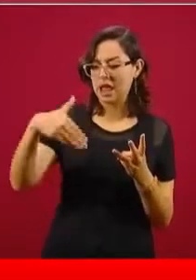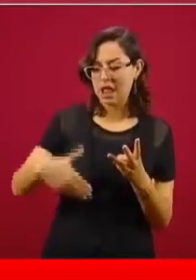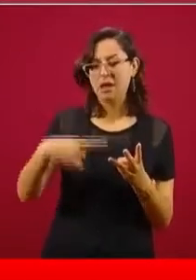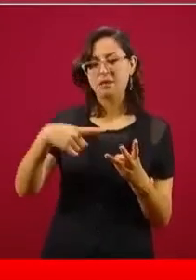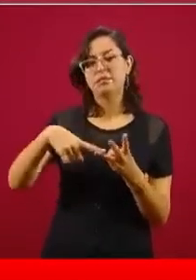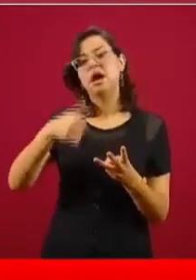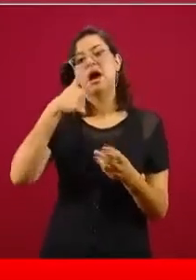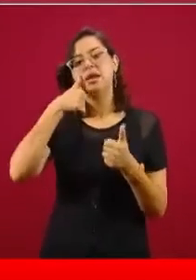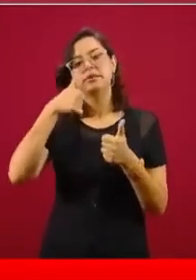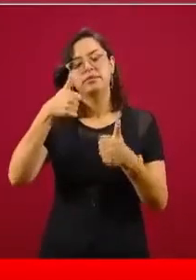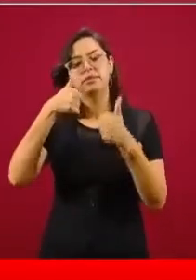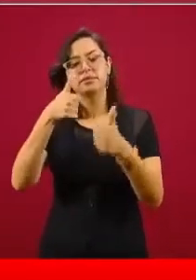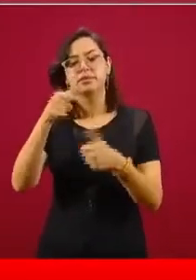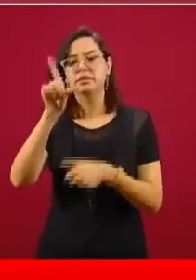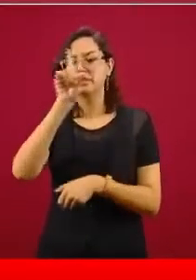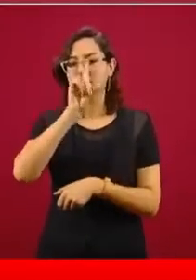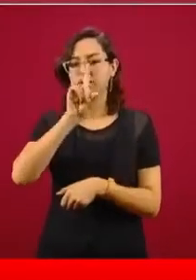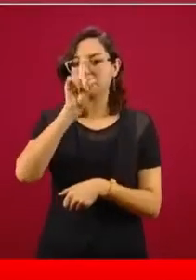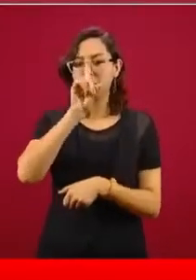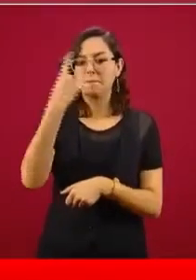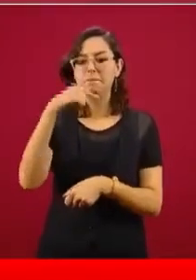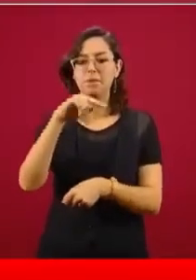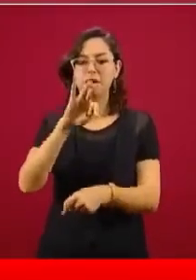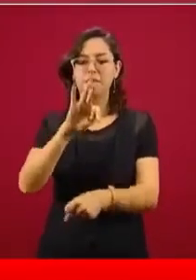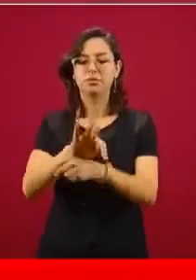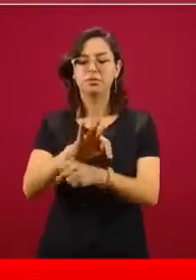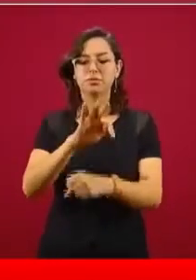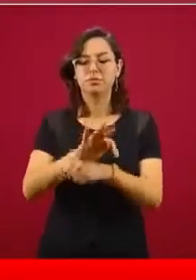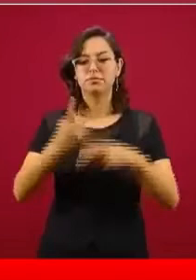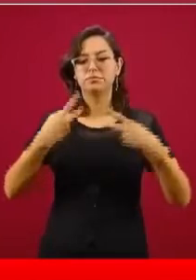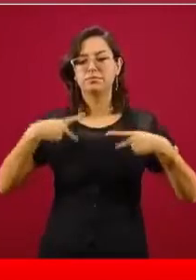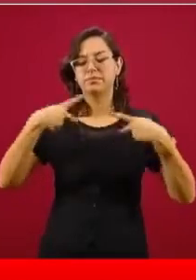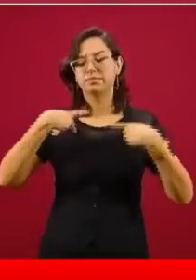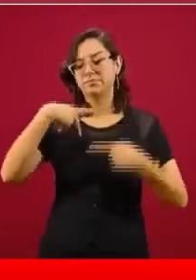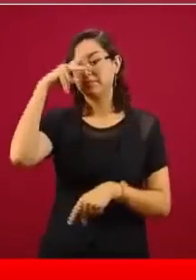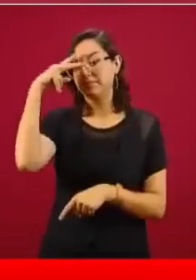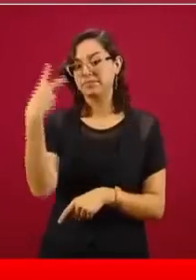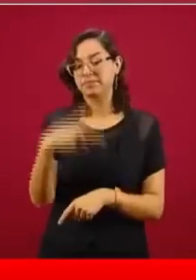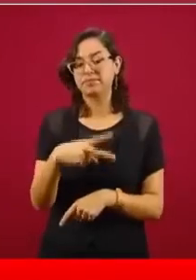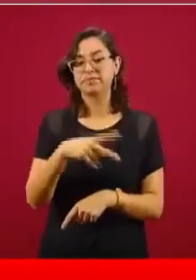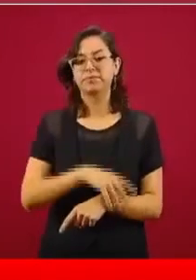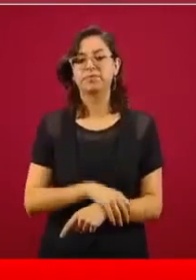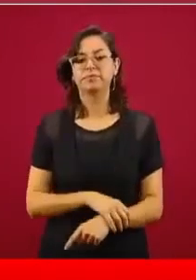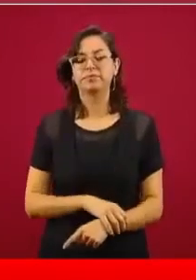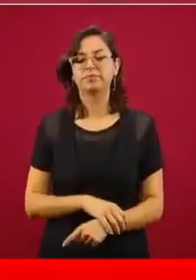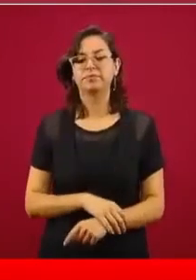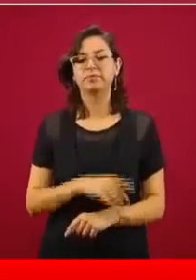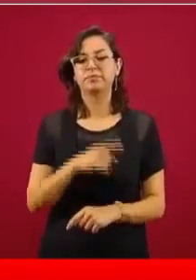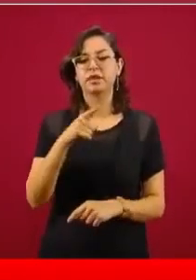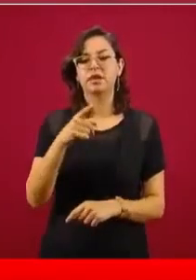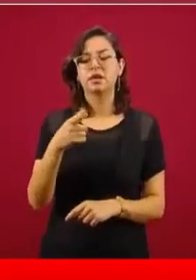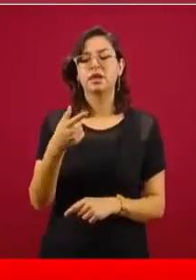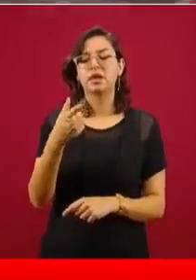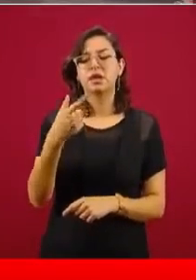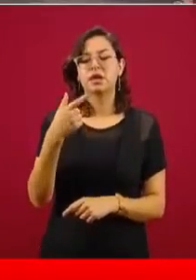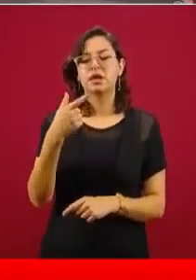que está especializado en casos de protección. Desde Estados Unidos, aquí aparece el número, es 520